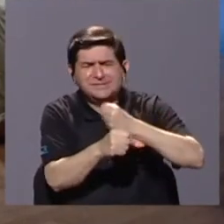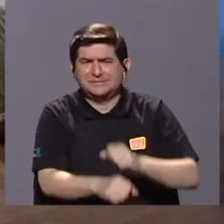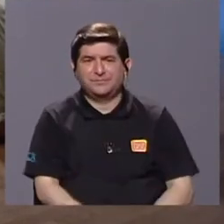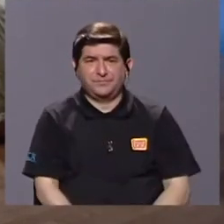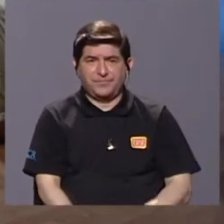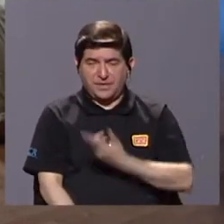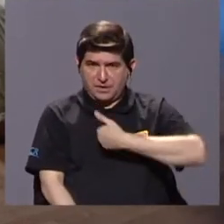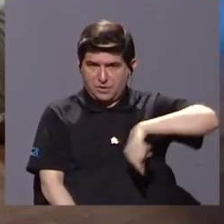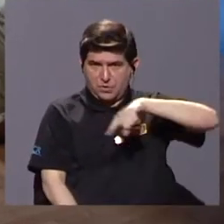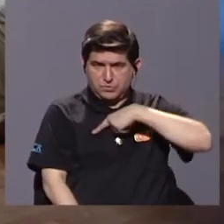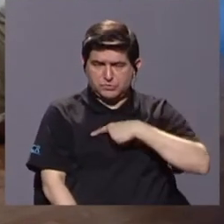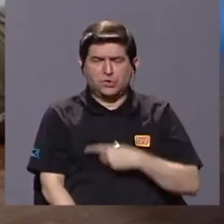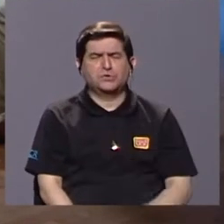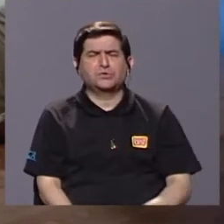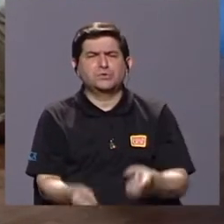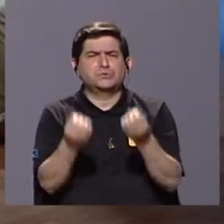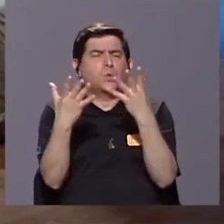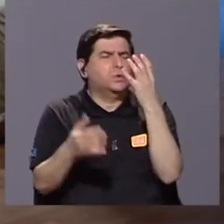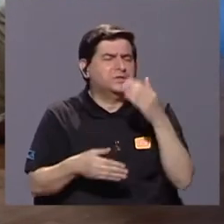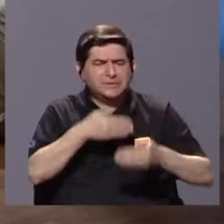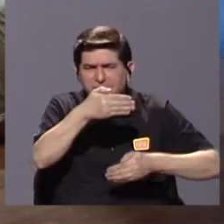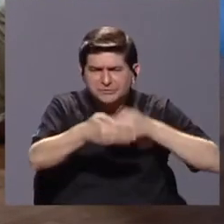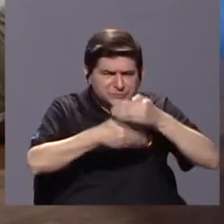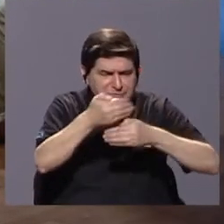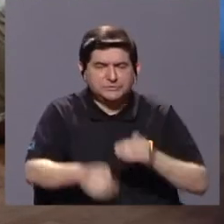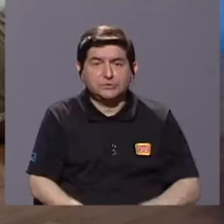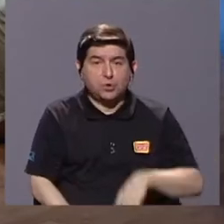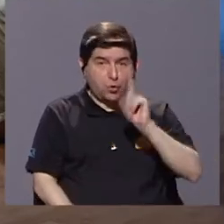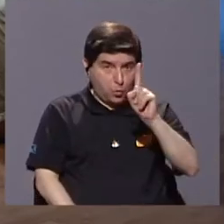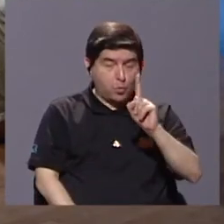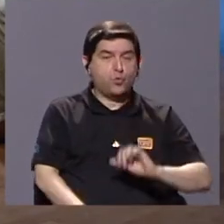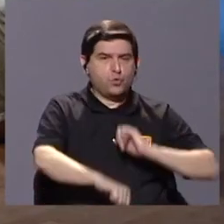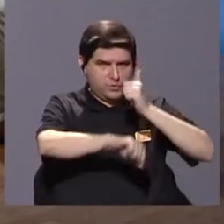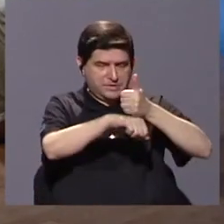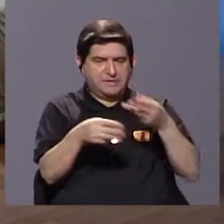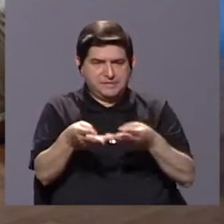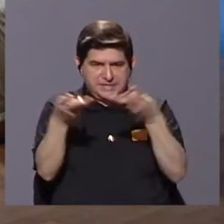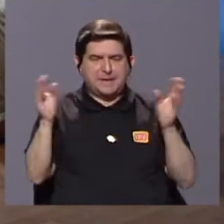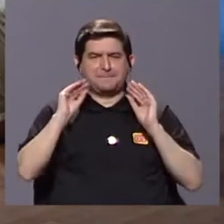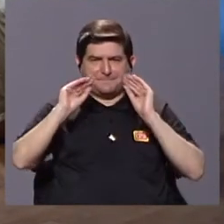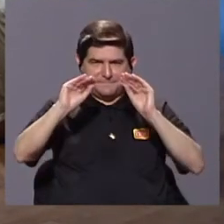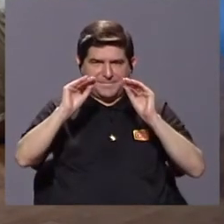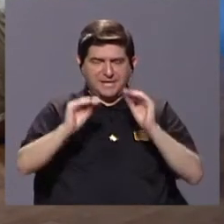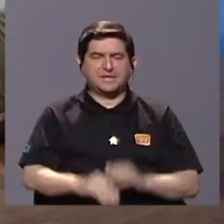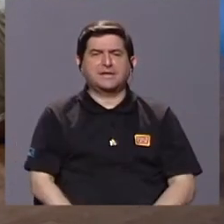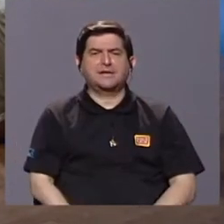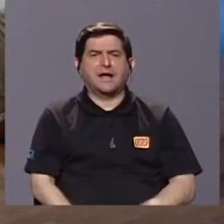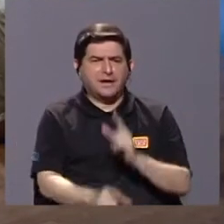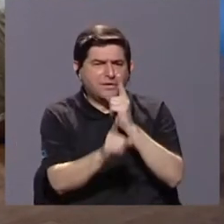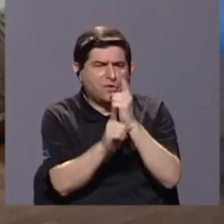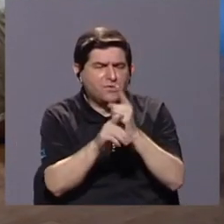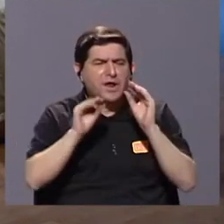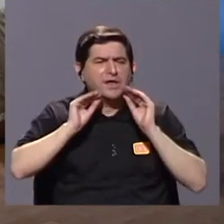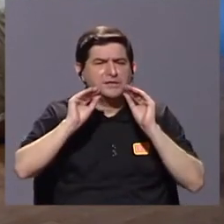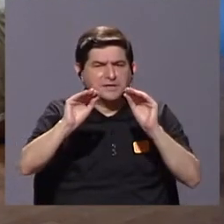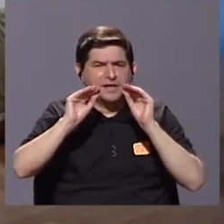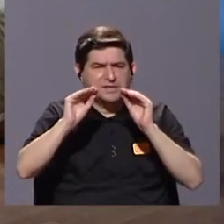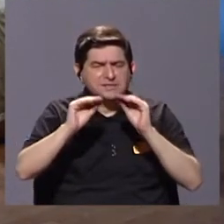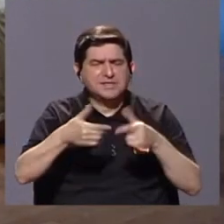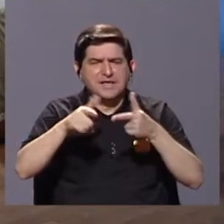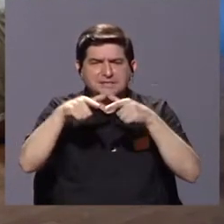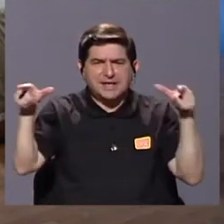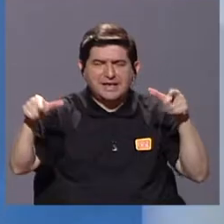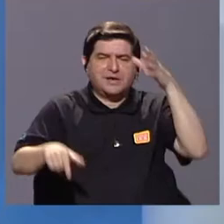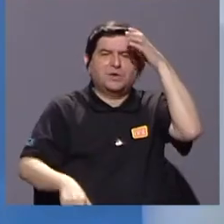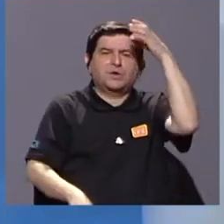muchas iniciativas y una de ellas es la creación de material didáctico pertinente para la enseñanza de la lengua y la